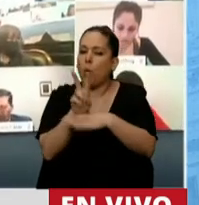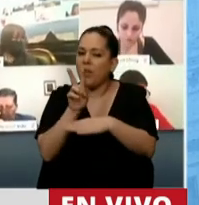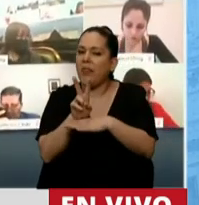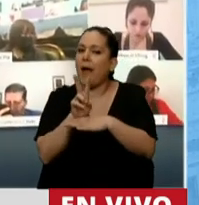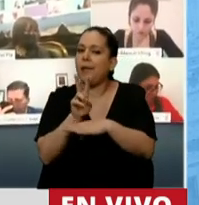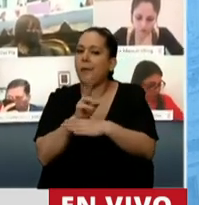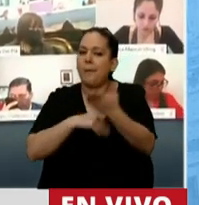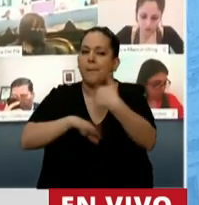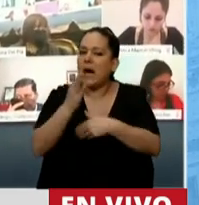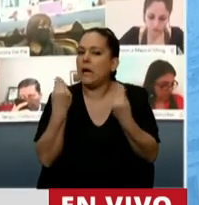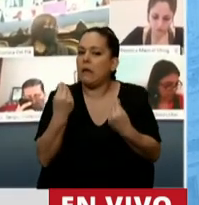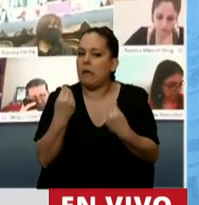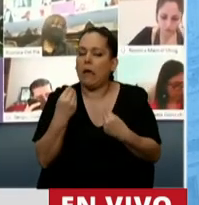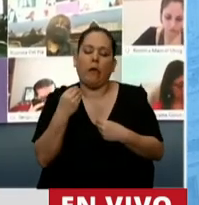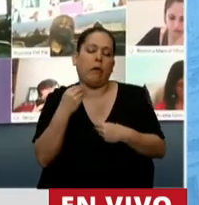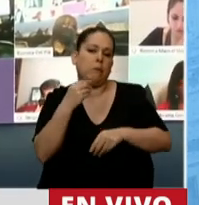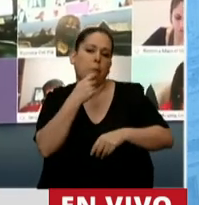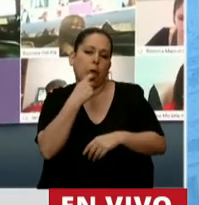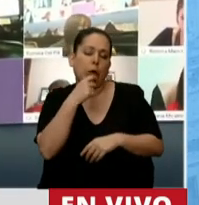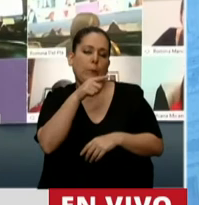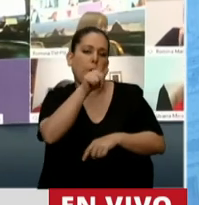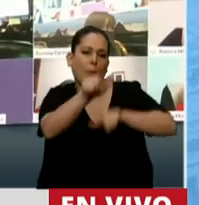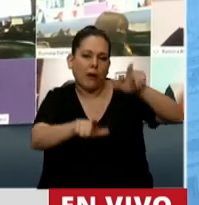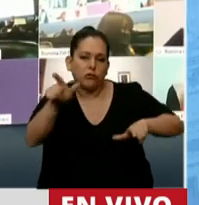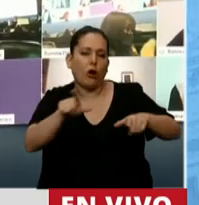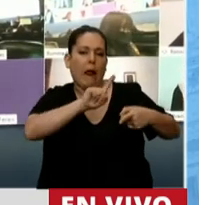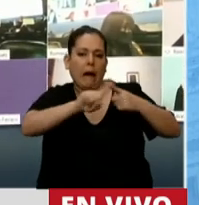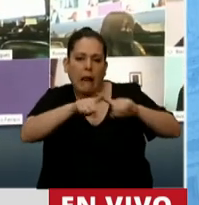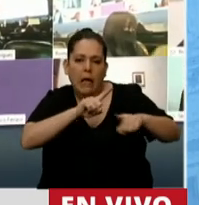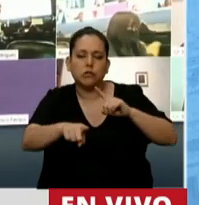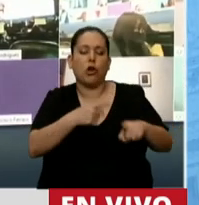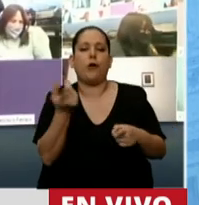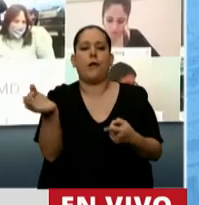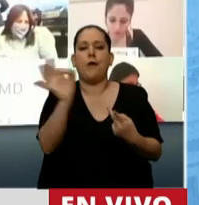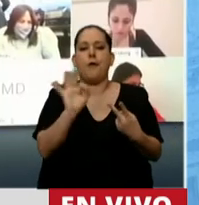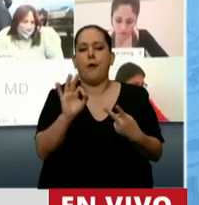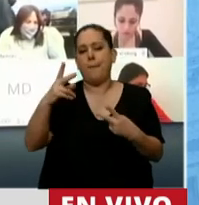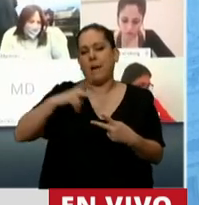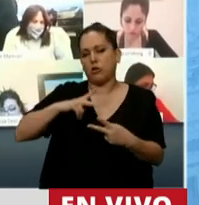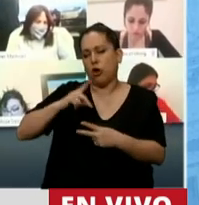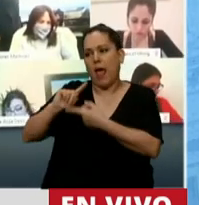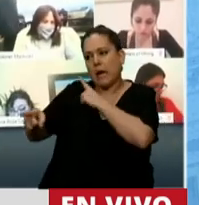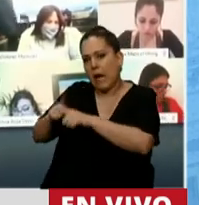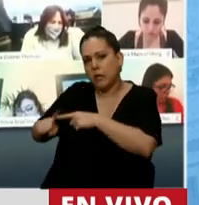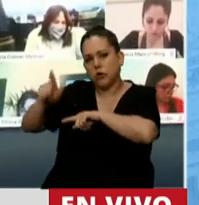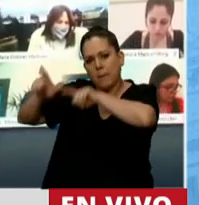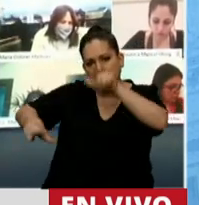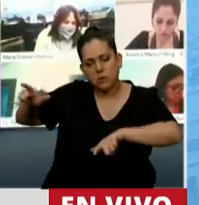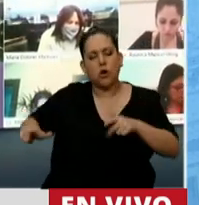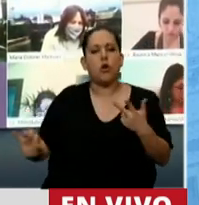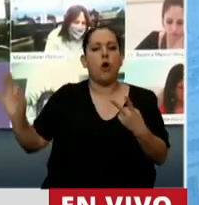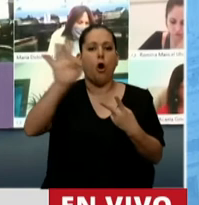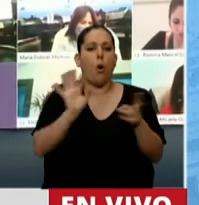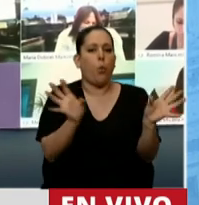en las relaciones que uno establece, en las relaciones con el otro, en las relaciones personales y en las relaciones entre los